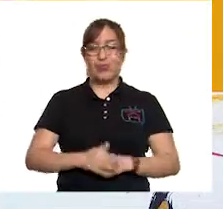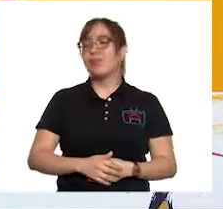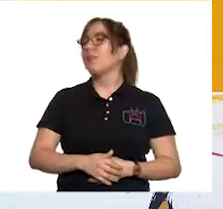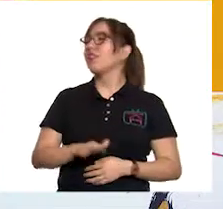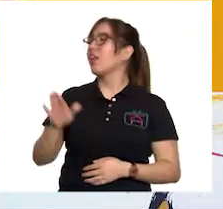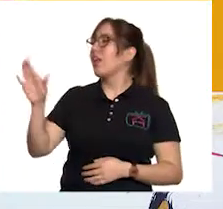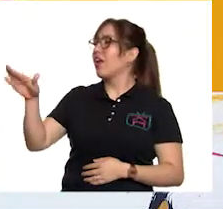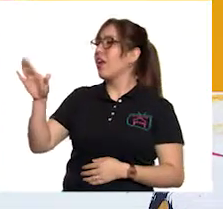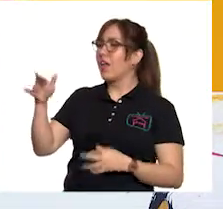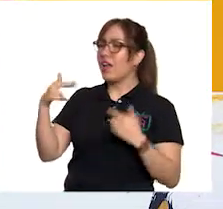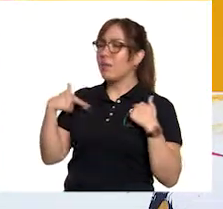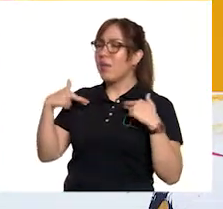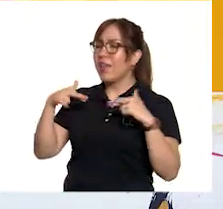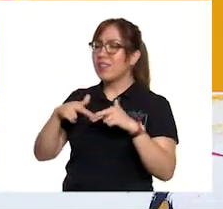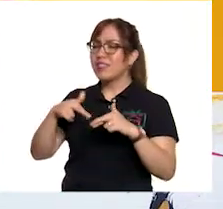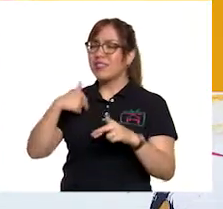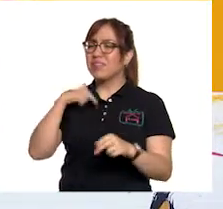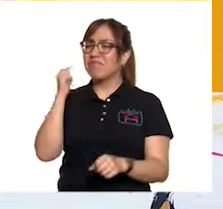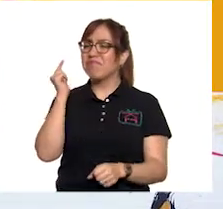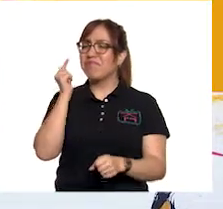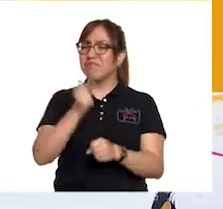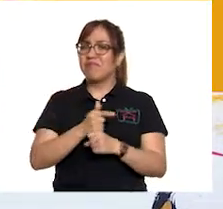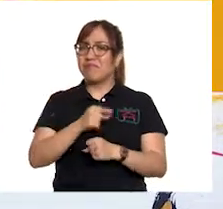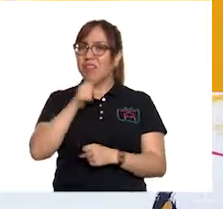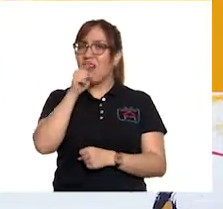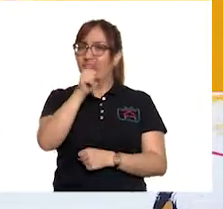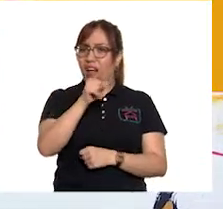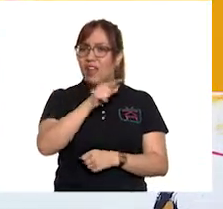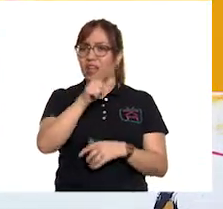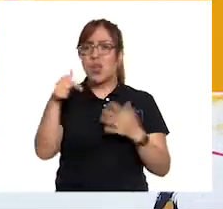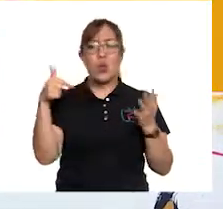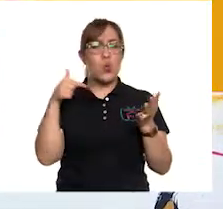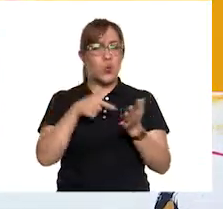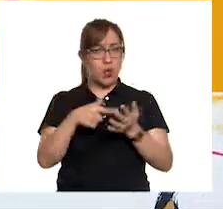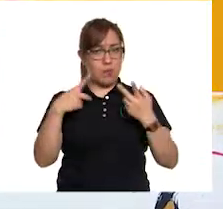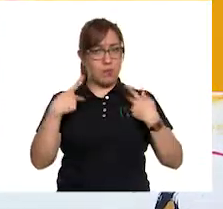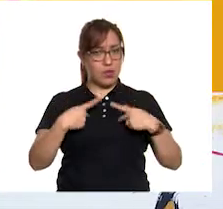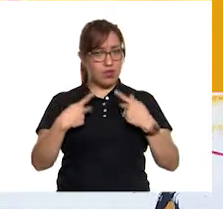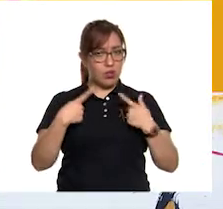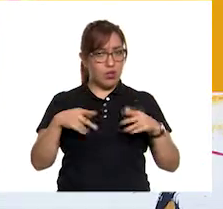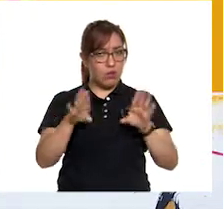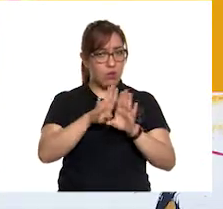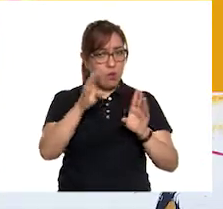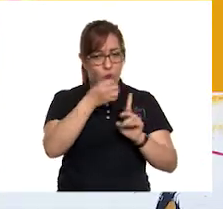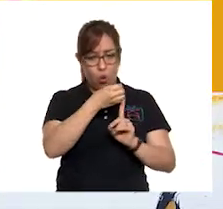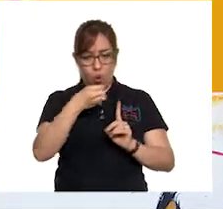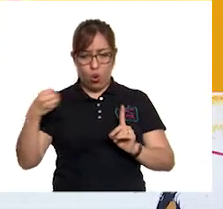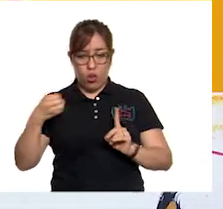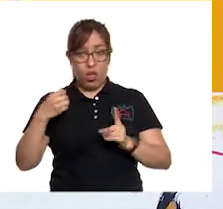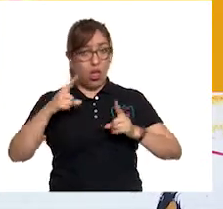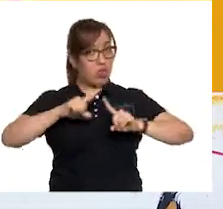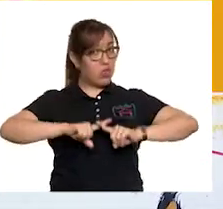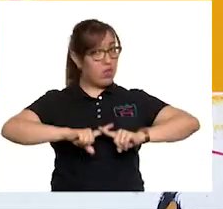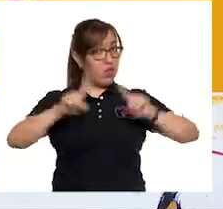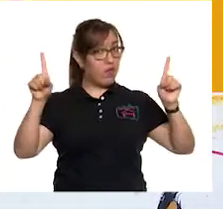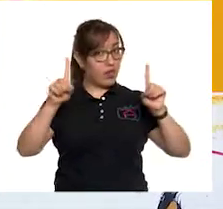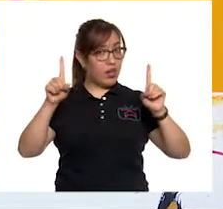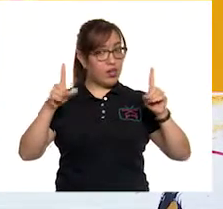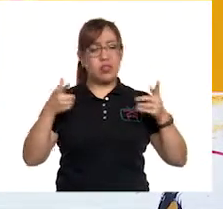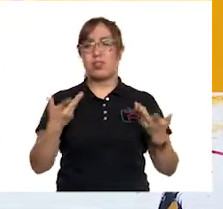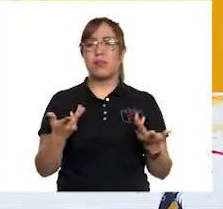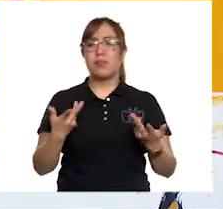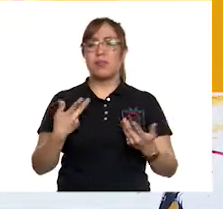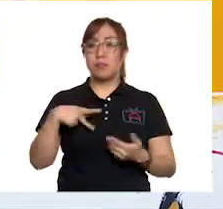Maestra, me di cuenta de que en ese lugar las personas se organizan de una forma distinta, aunque el